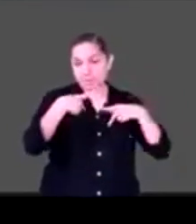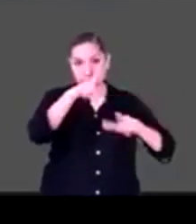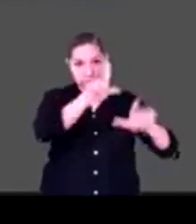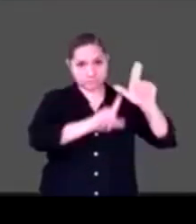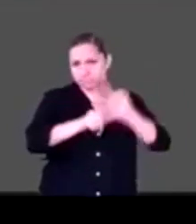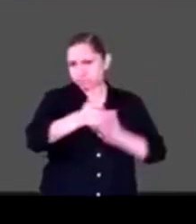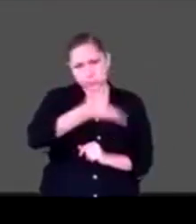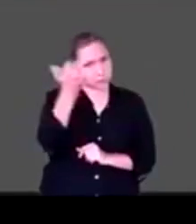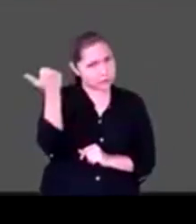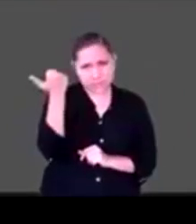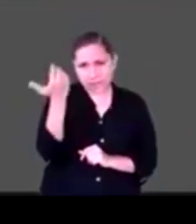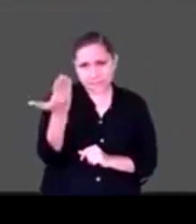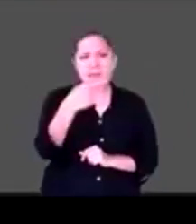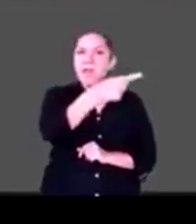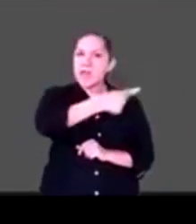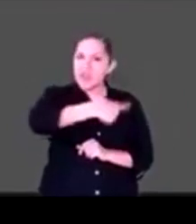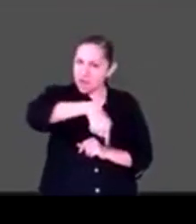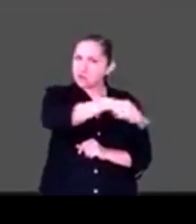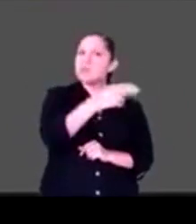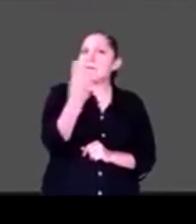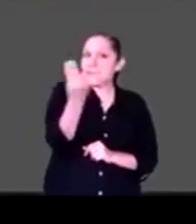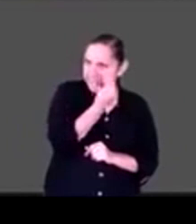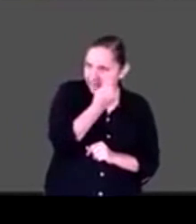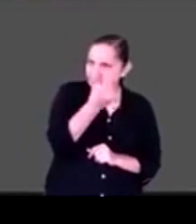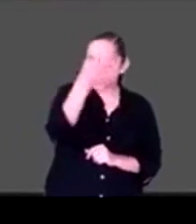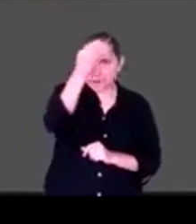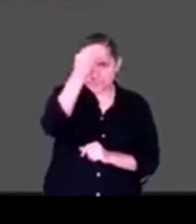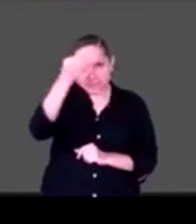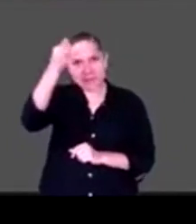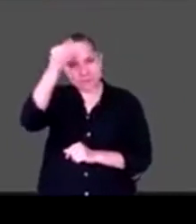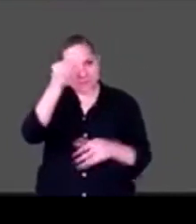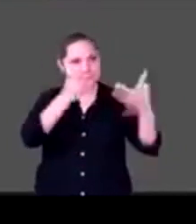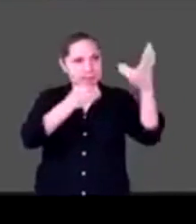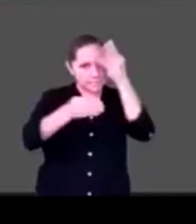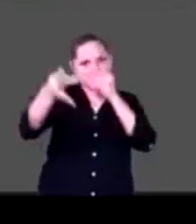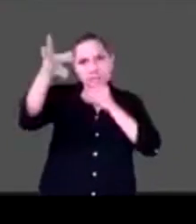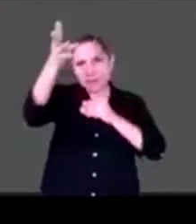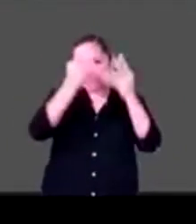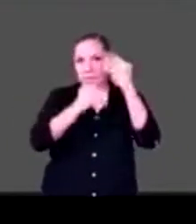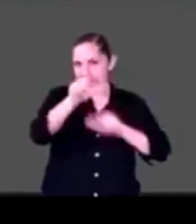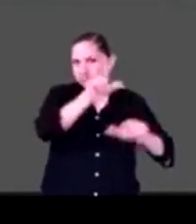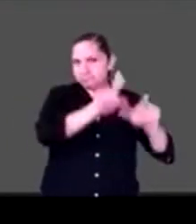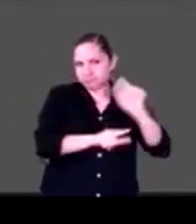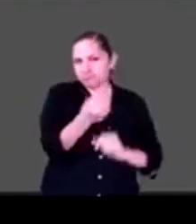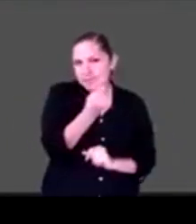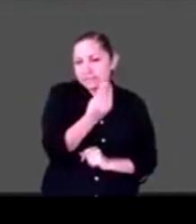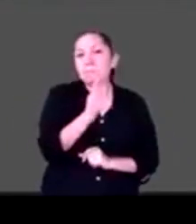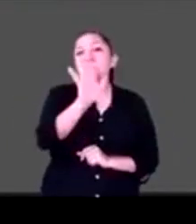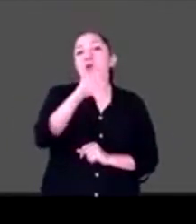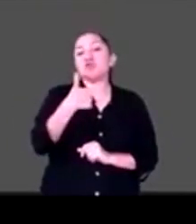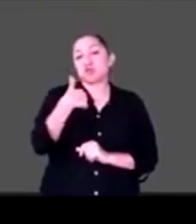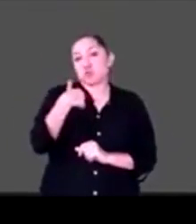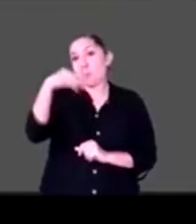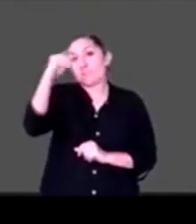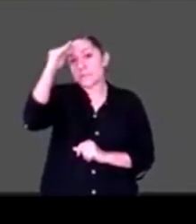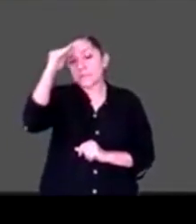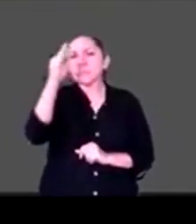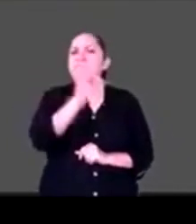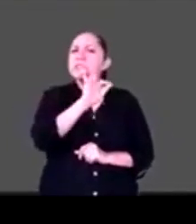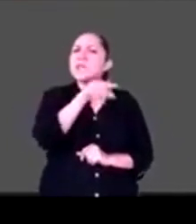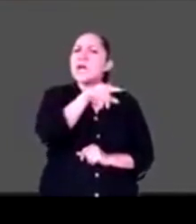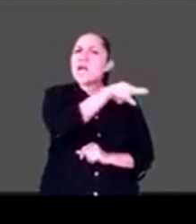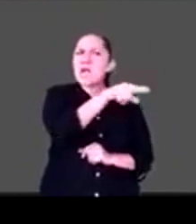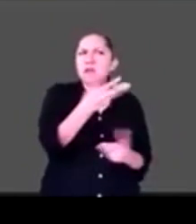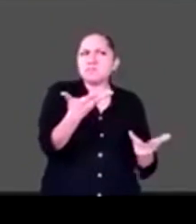debieran aprender lengua de señas y yo diría, bueno, pues si lo que los va a ayudar a comunicarse es la lengua de señas mexicana, pues que